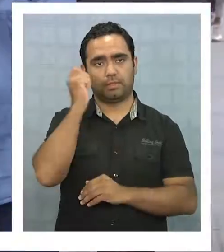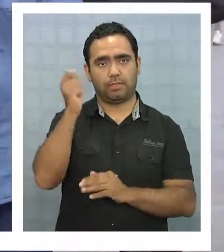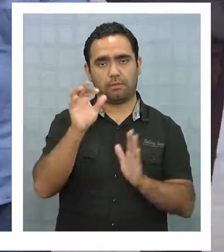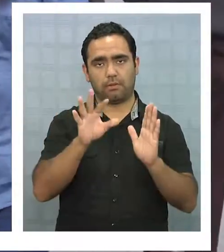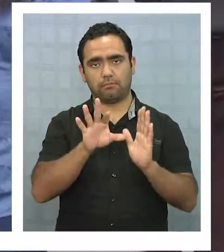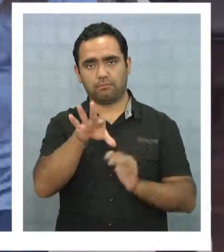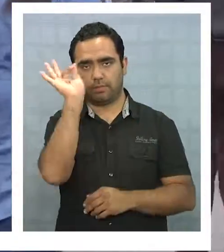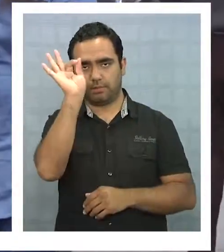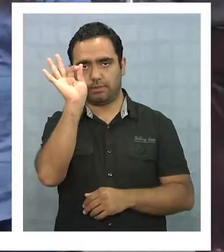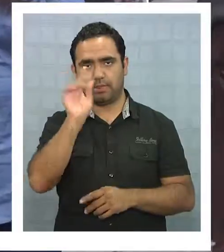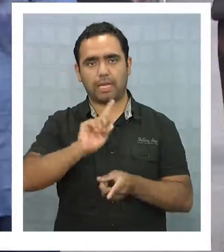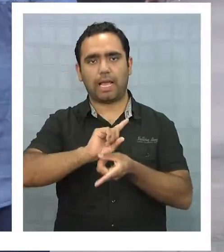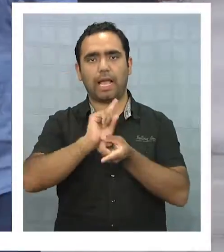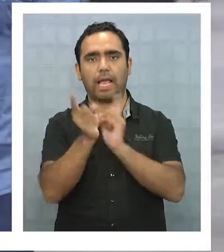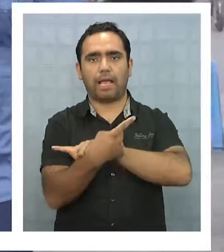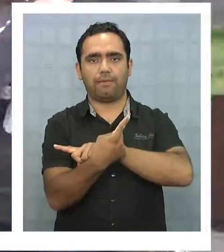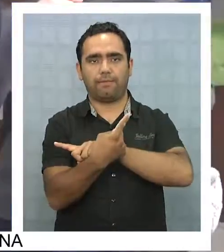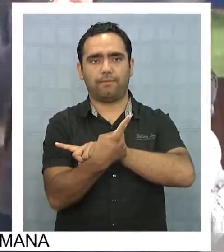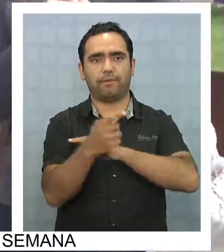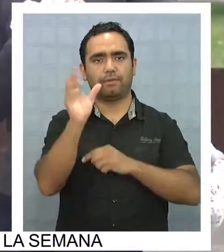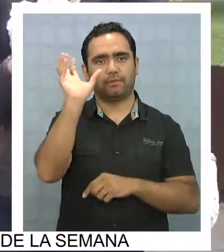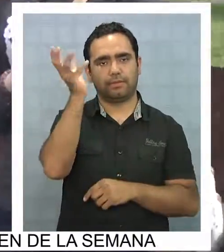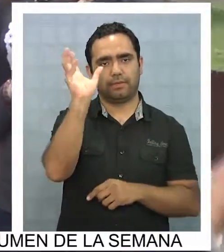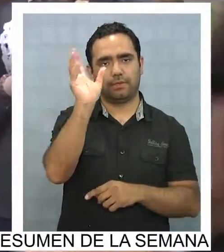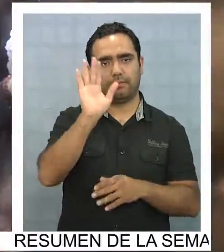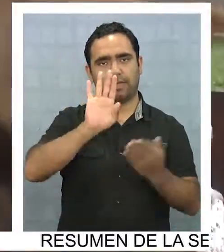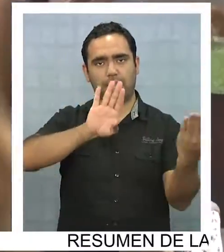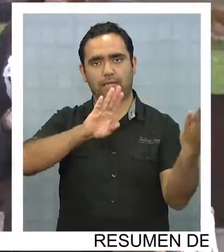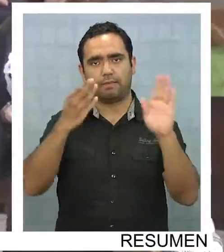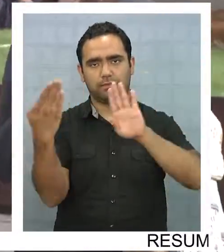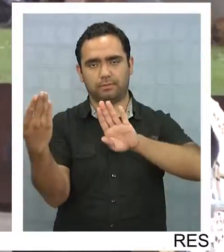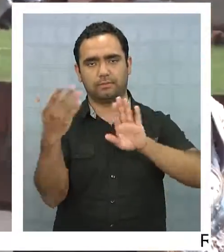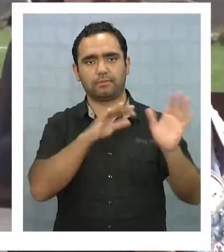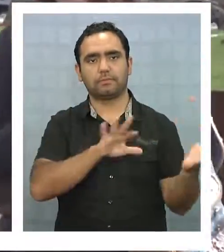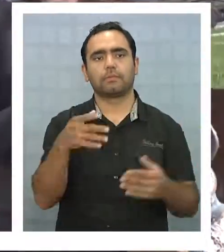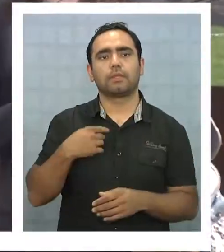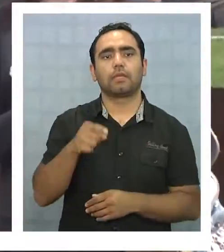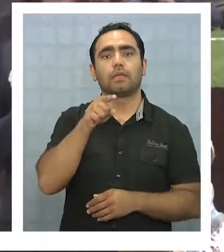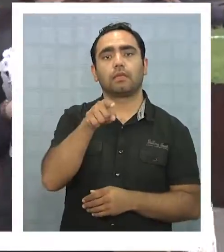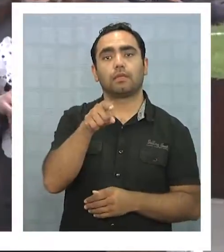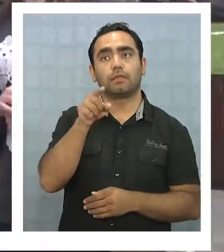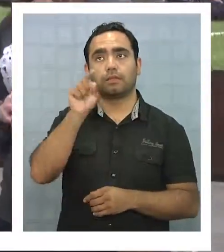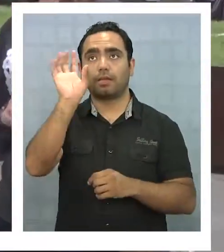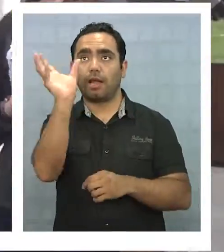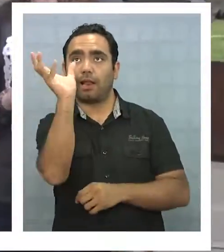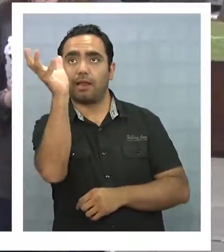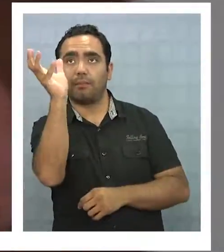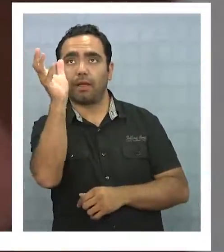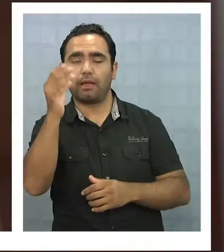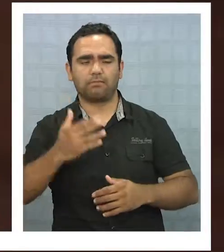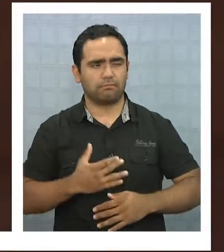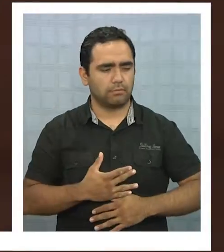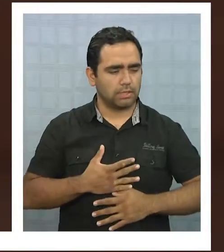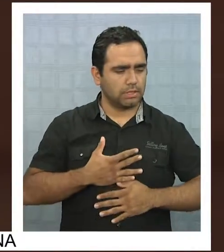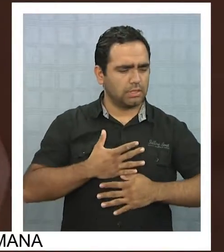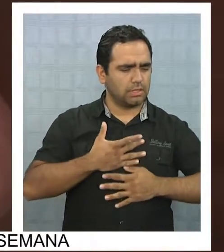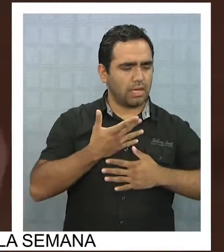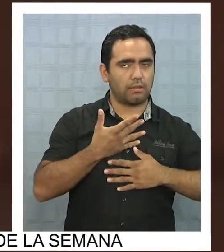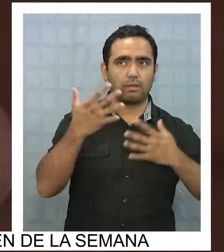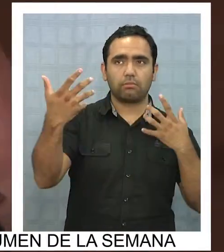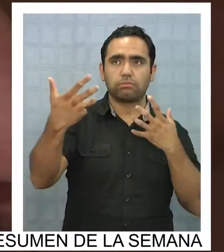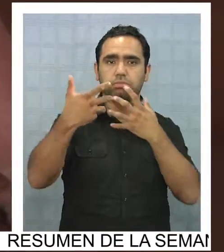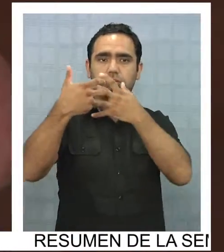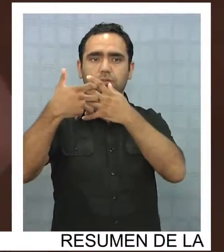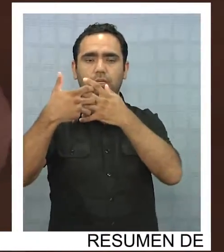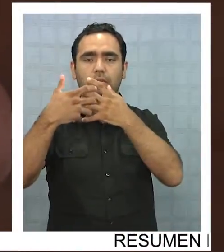para el cambio de estación. Pero como siempre, la relación estado de ánimo-clima se mantiene y según el director de la